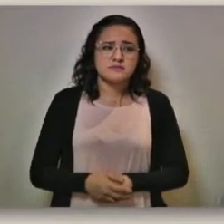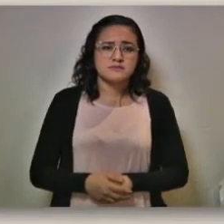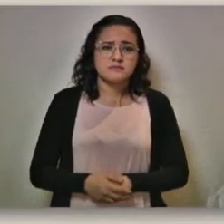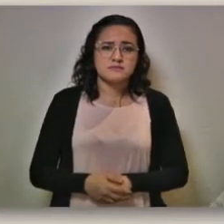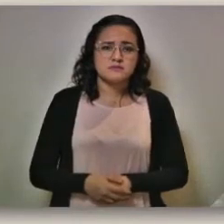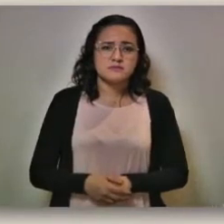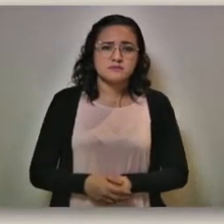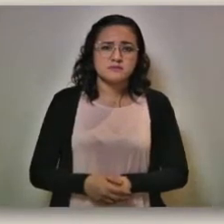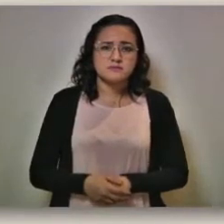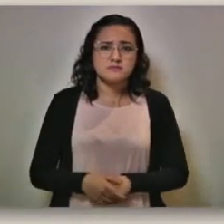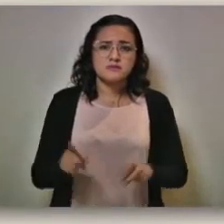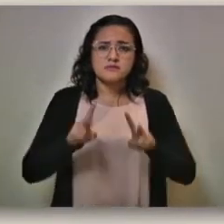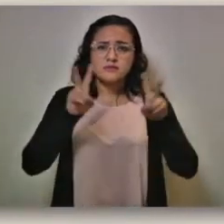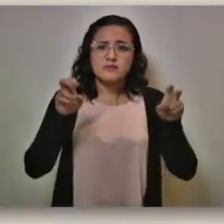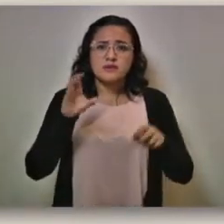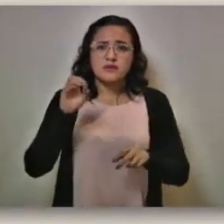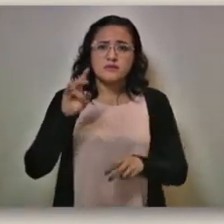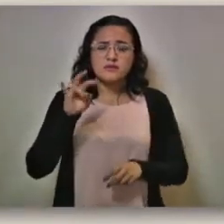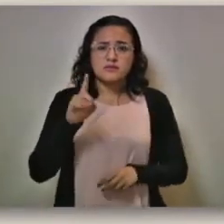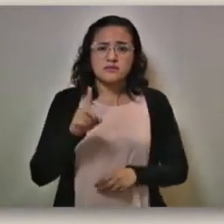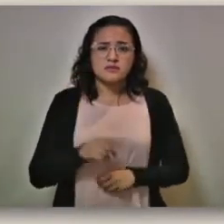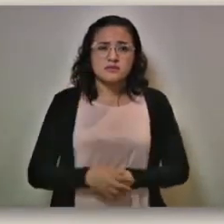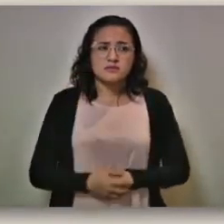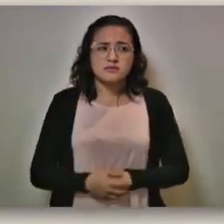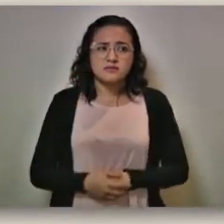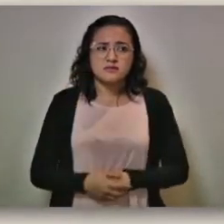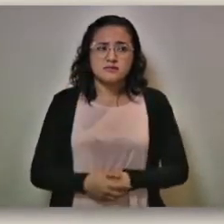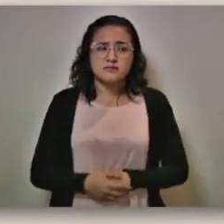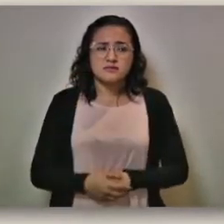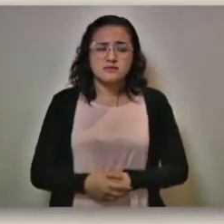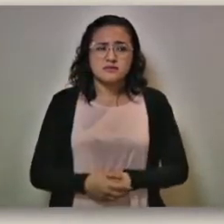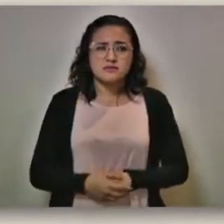Diferentes a COVID y a estos temas de salud.